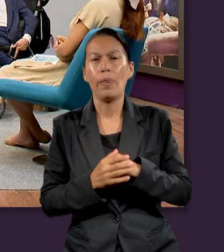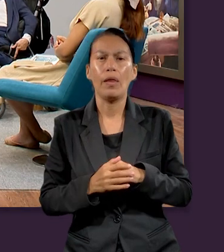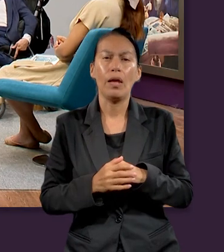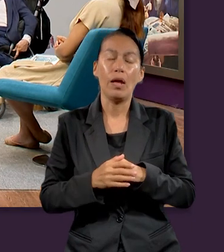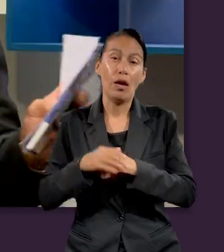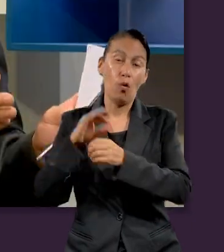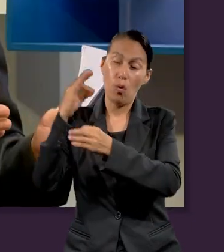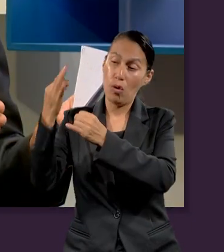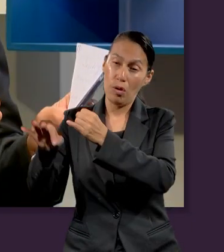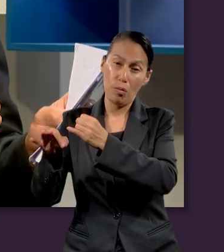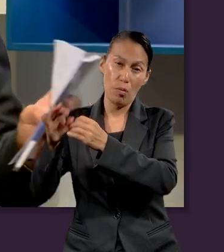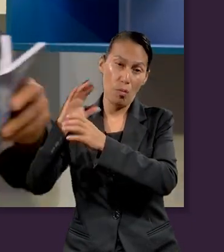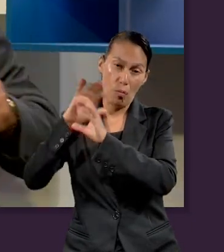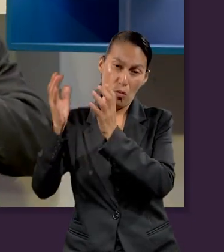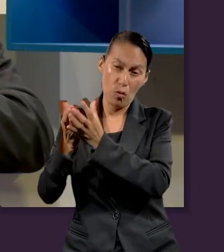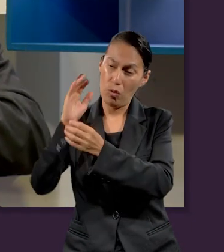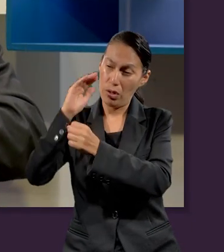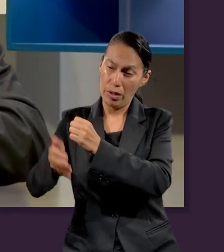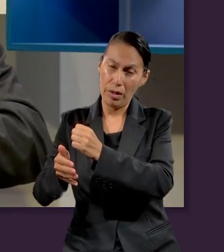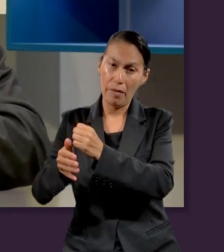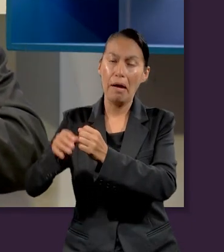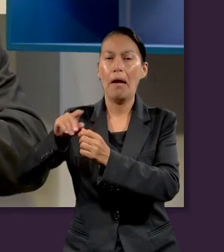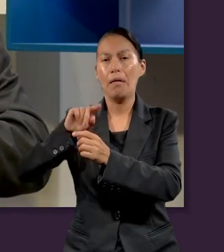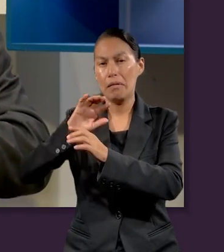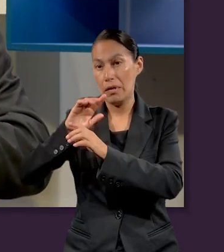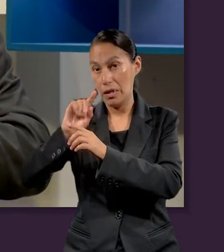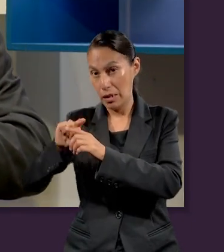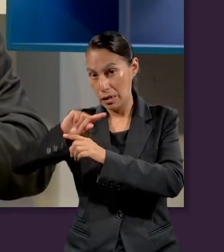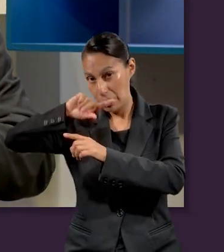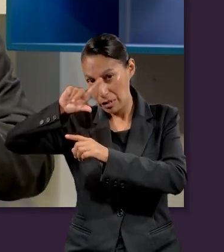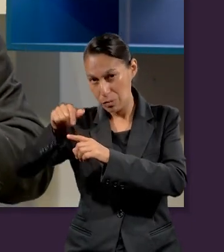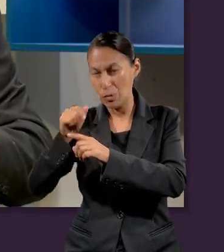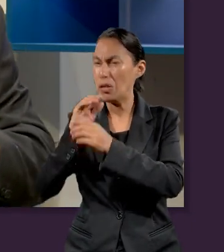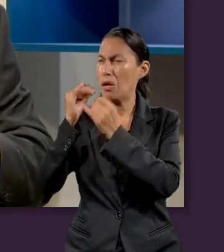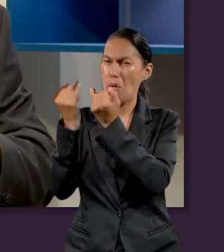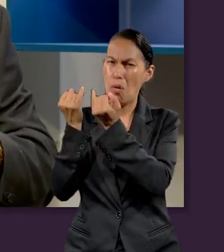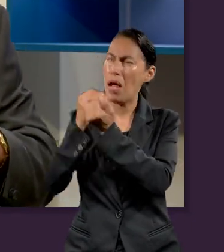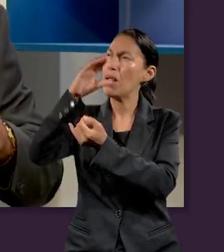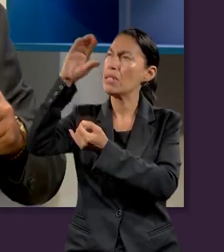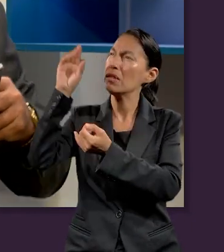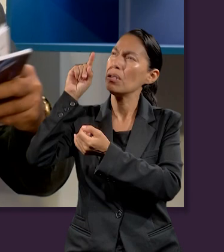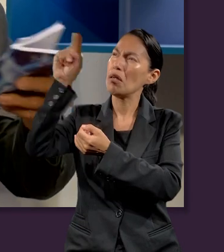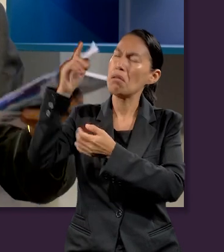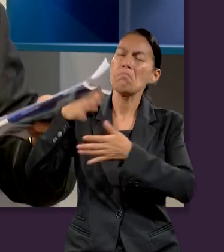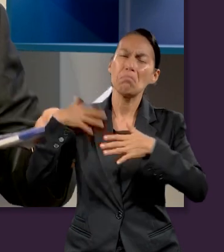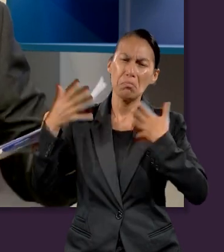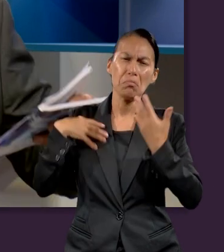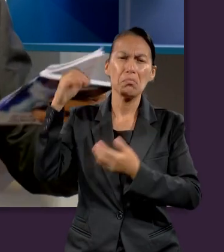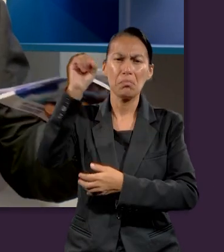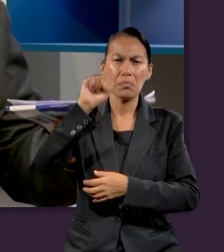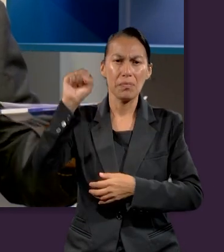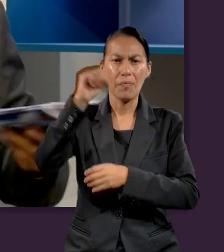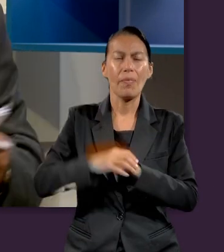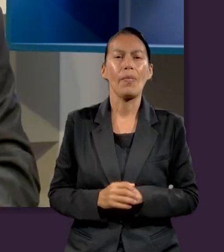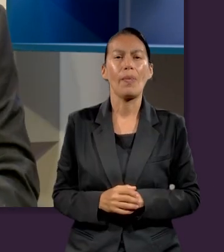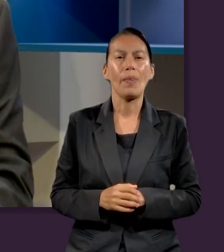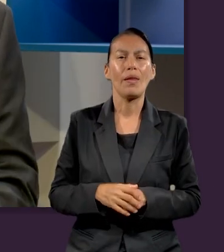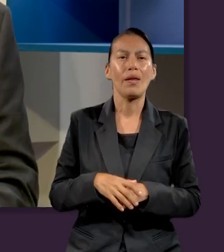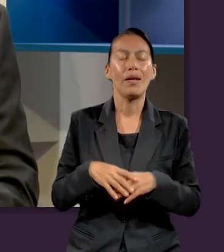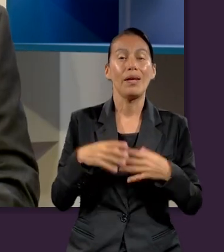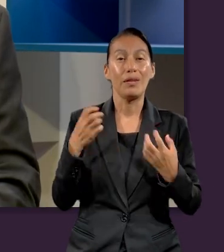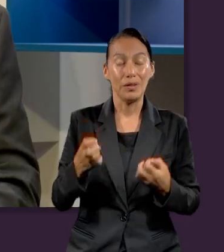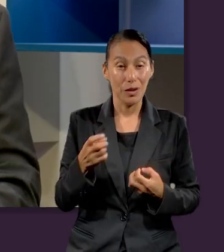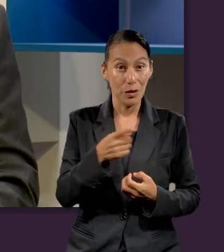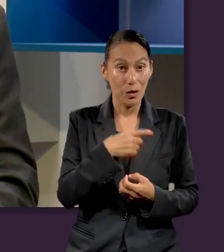finalizar con la historia de este mundo y seguir con la eternidad. El libro de Apocalipsis nos habla mucho. Y qué bueno que estamos